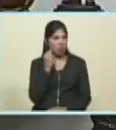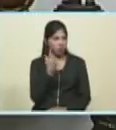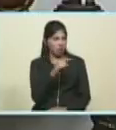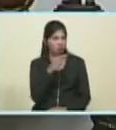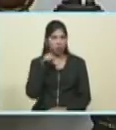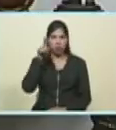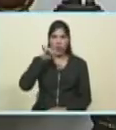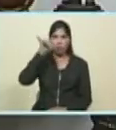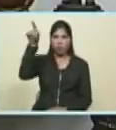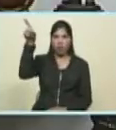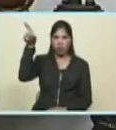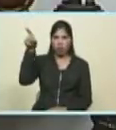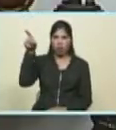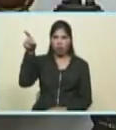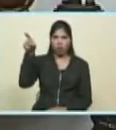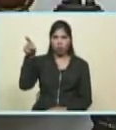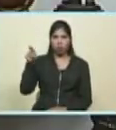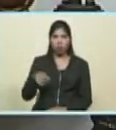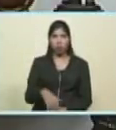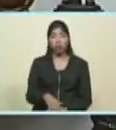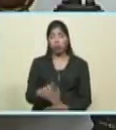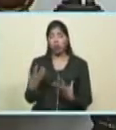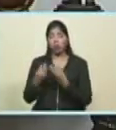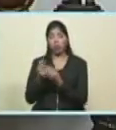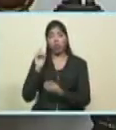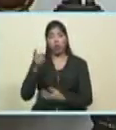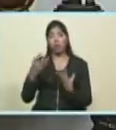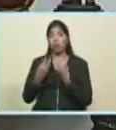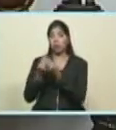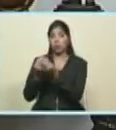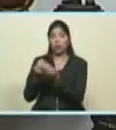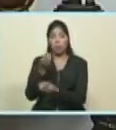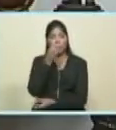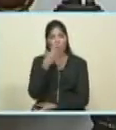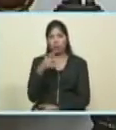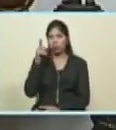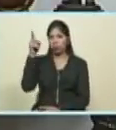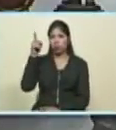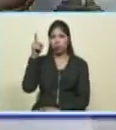vez en su vida, tienen que ir, tenemos que ir, hay que conocer ese mundo,